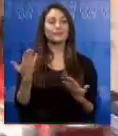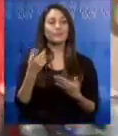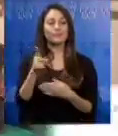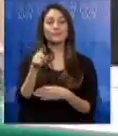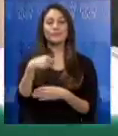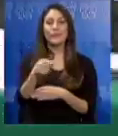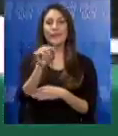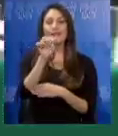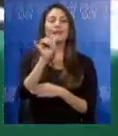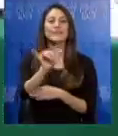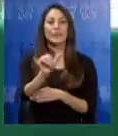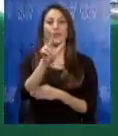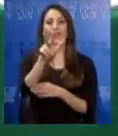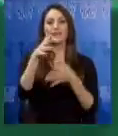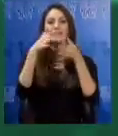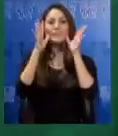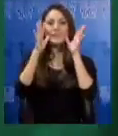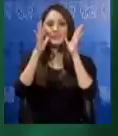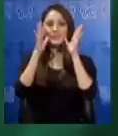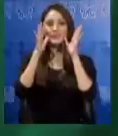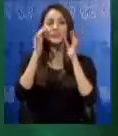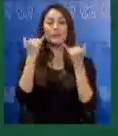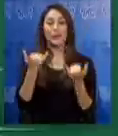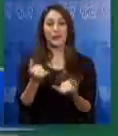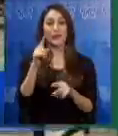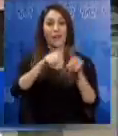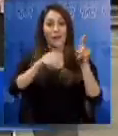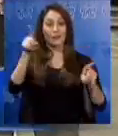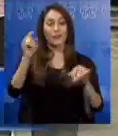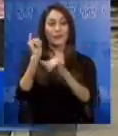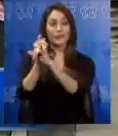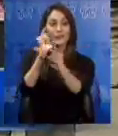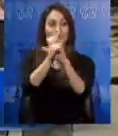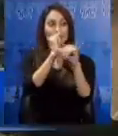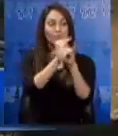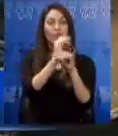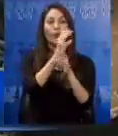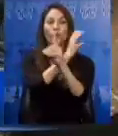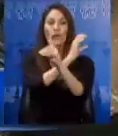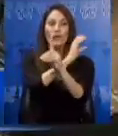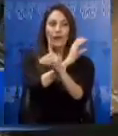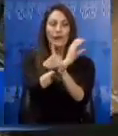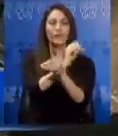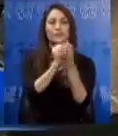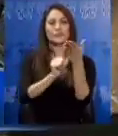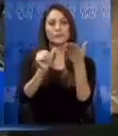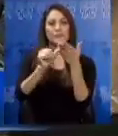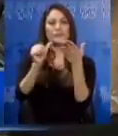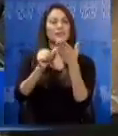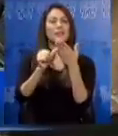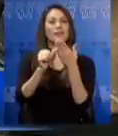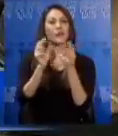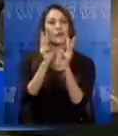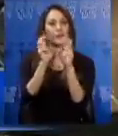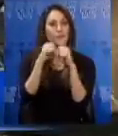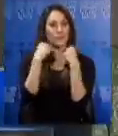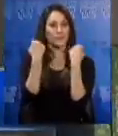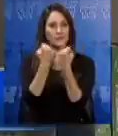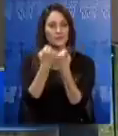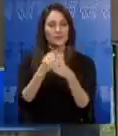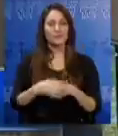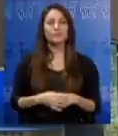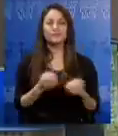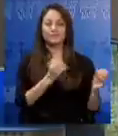sábado 3 de diciembre. En Ecuador, varias instituciones estatales como el CONARIS y el Ministerio de Inclusión Económica y Social